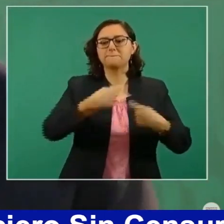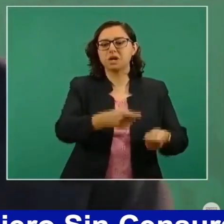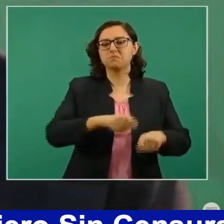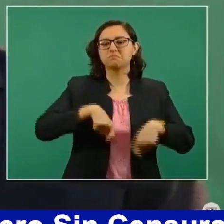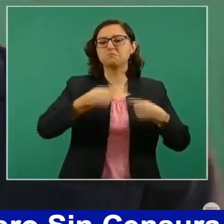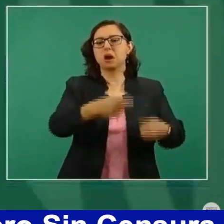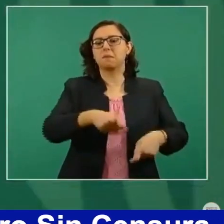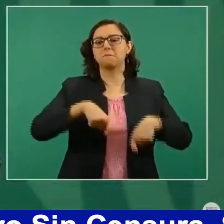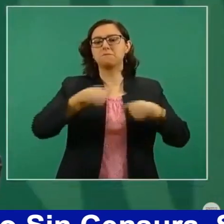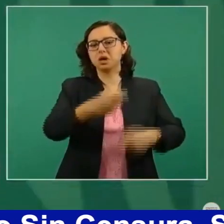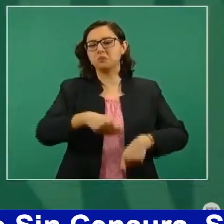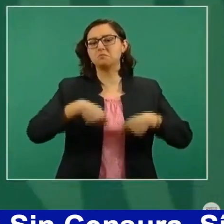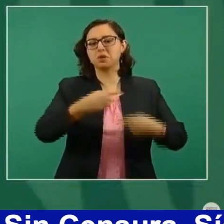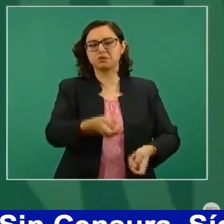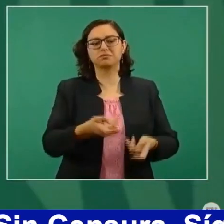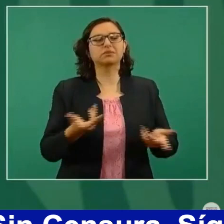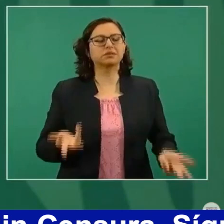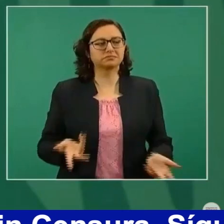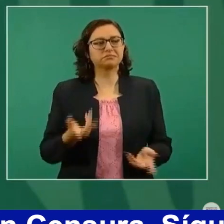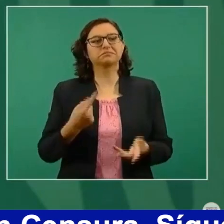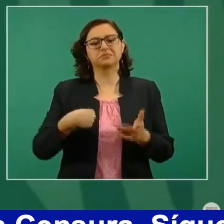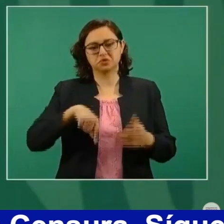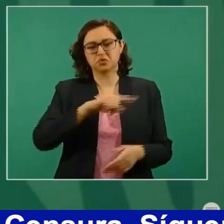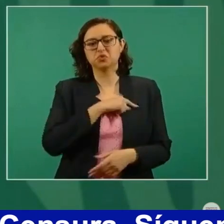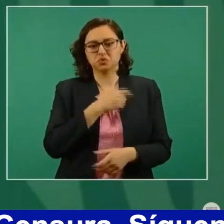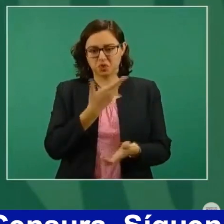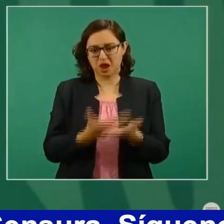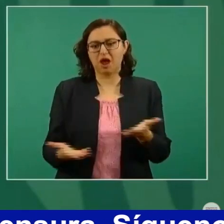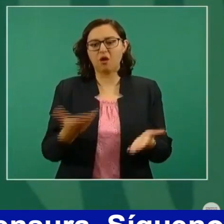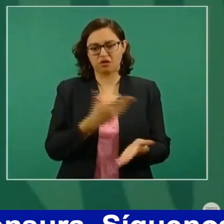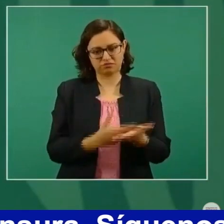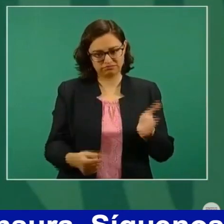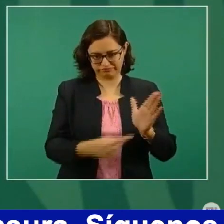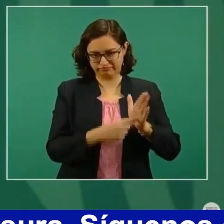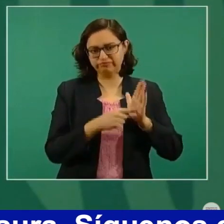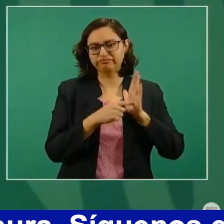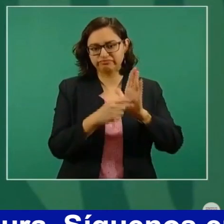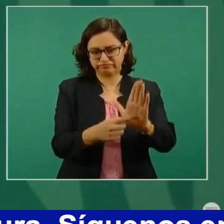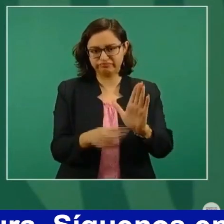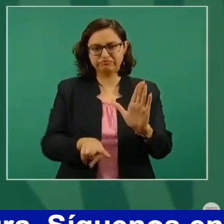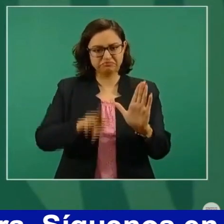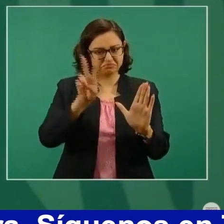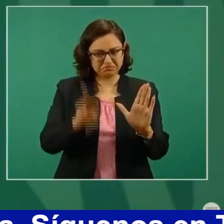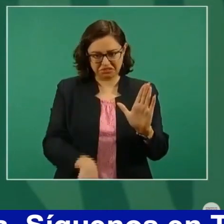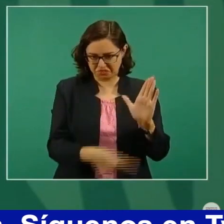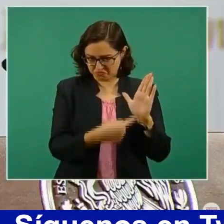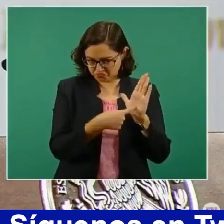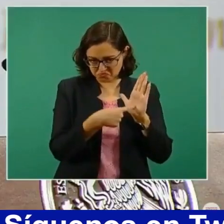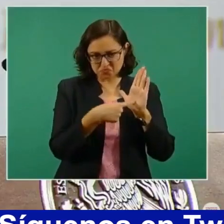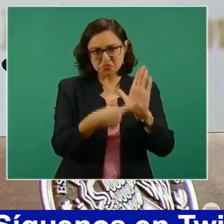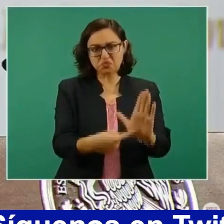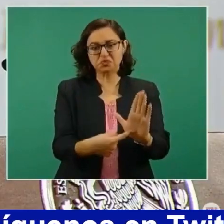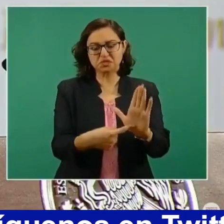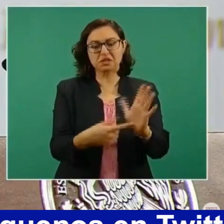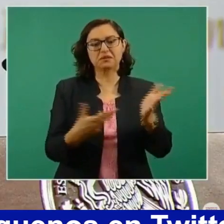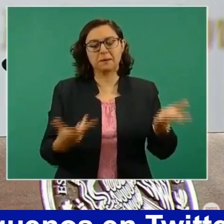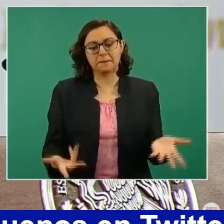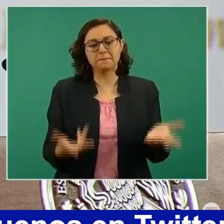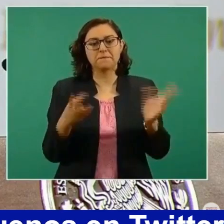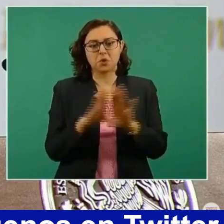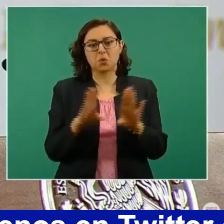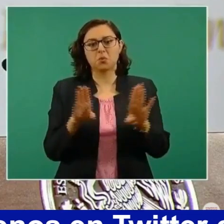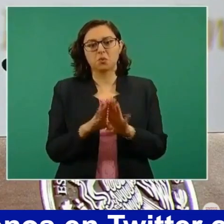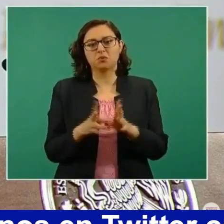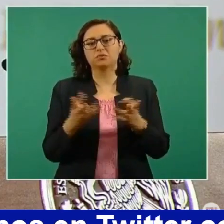empresas particulares, sobre todo extranjeras, para generar